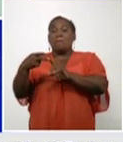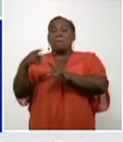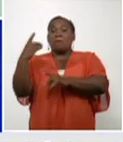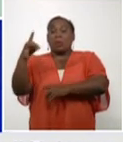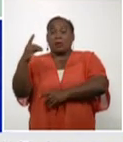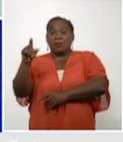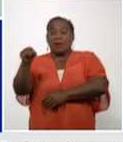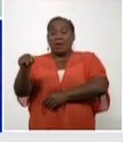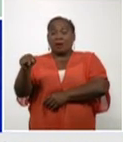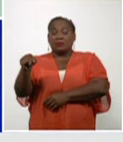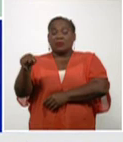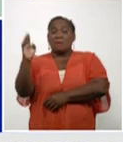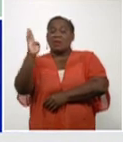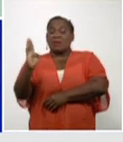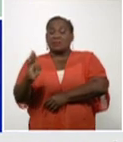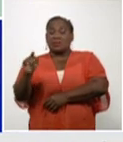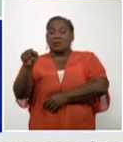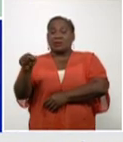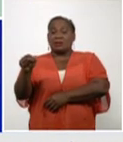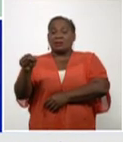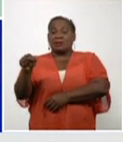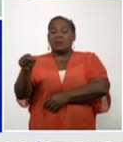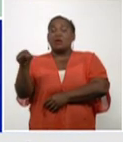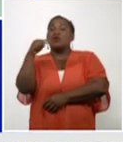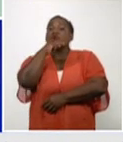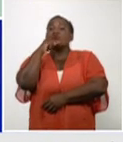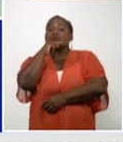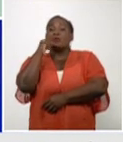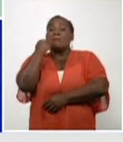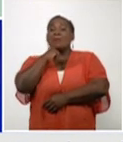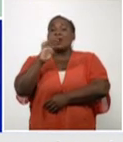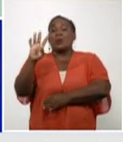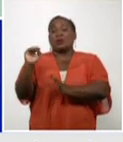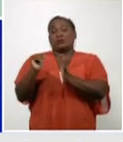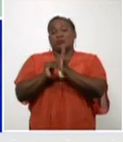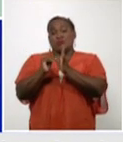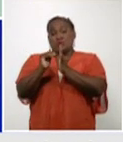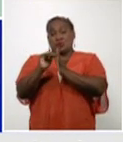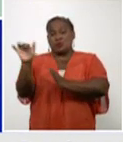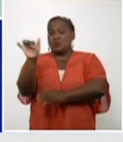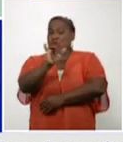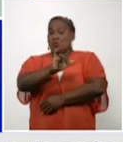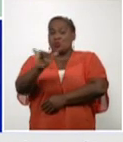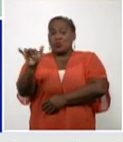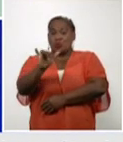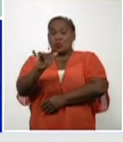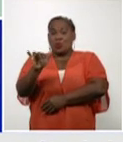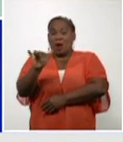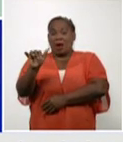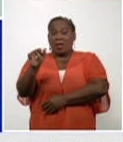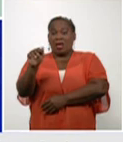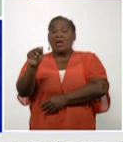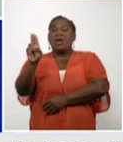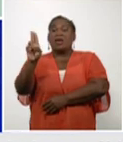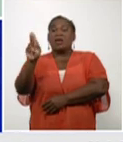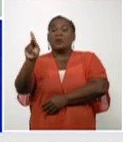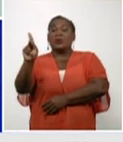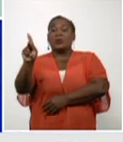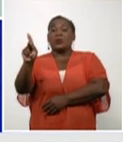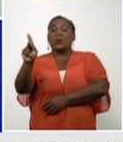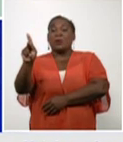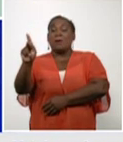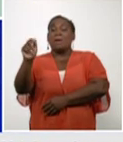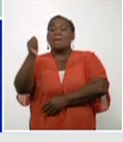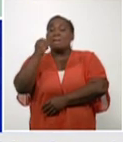la Federación Rusa con más de 4, al igual que el Reino Unido con más de 4